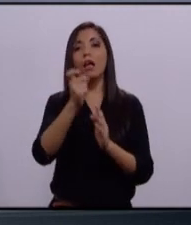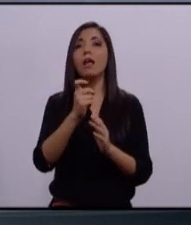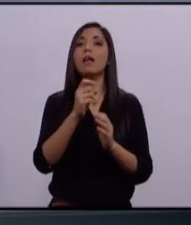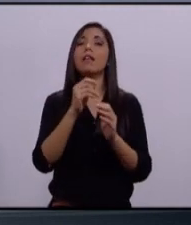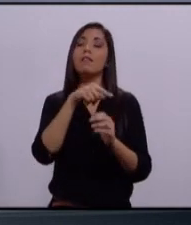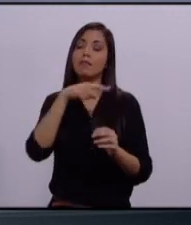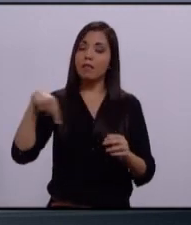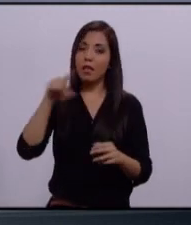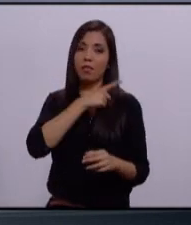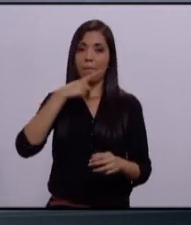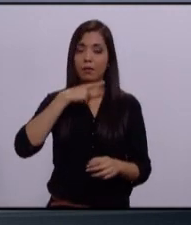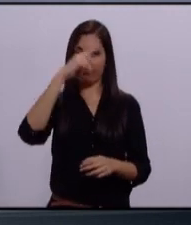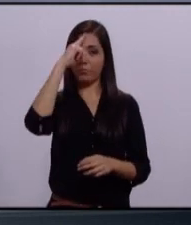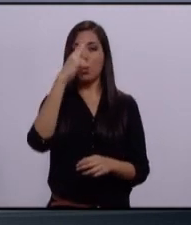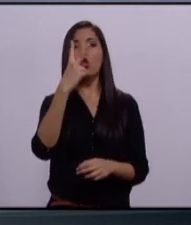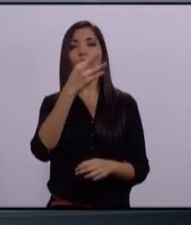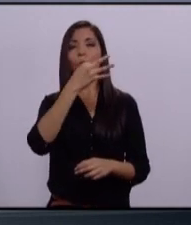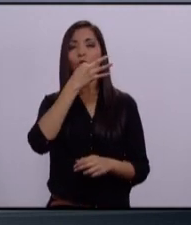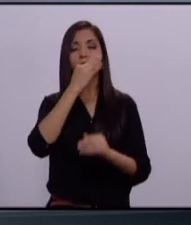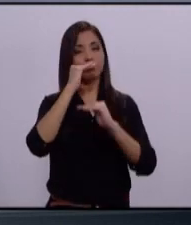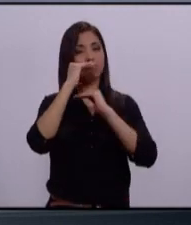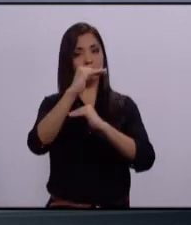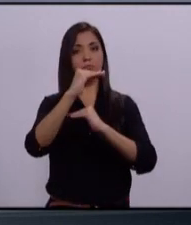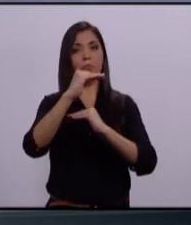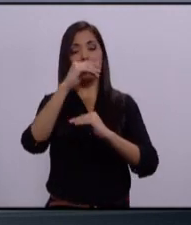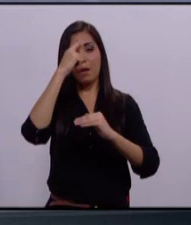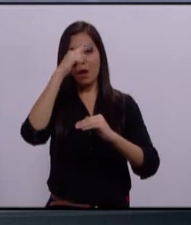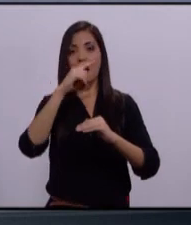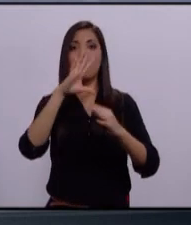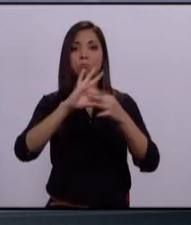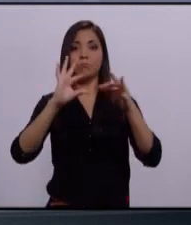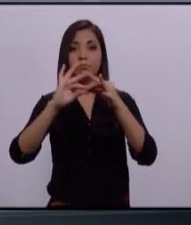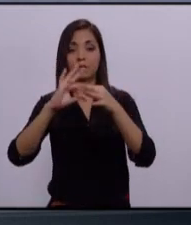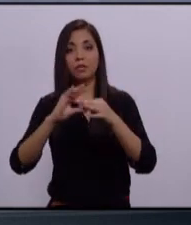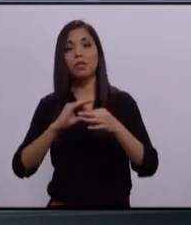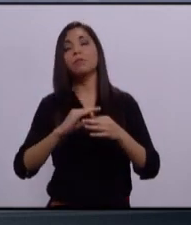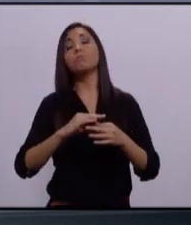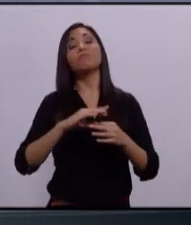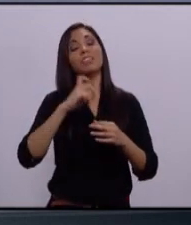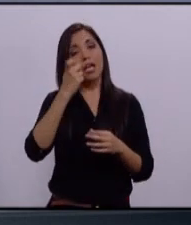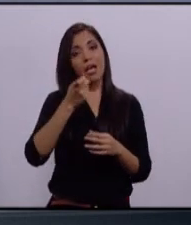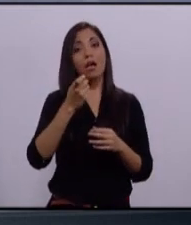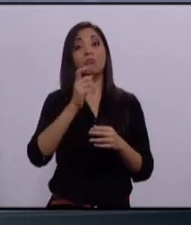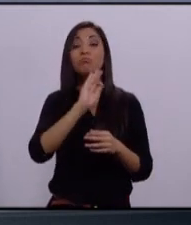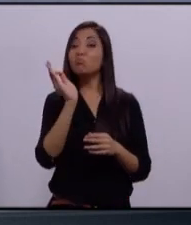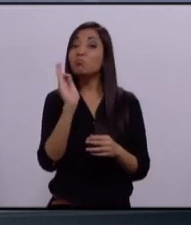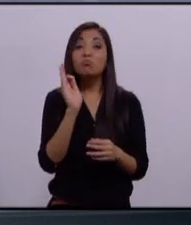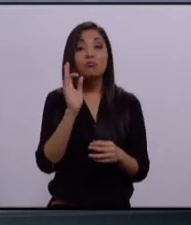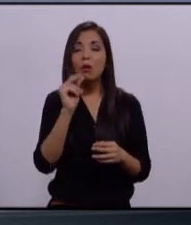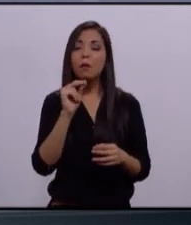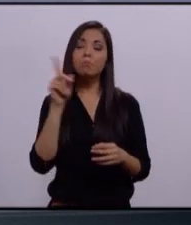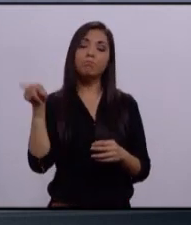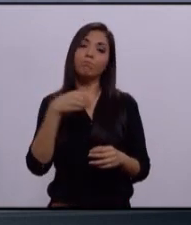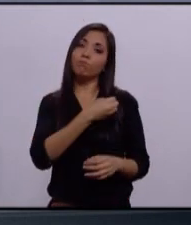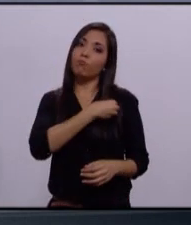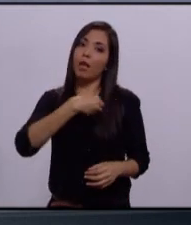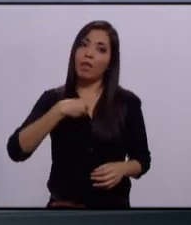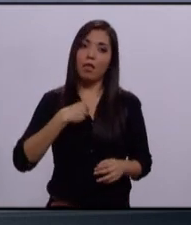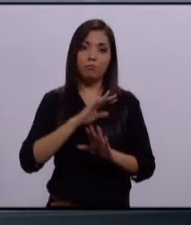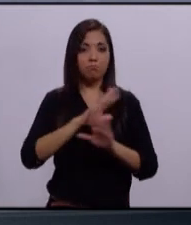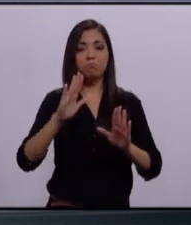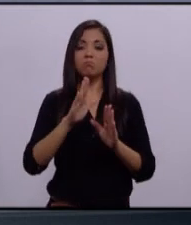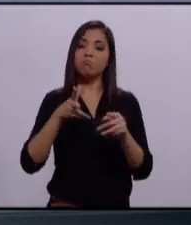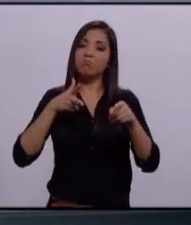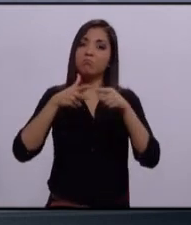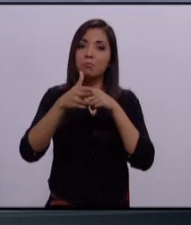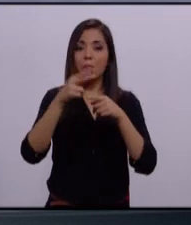dura cada una de las intervenciones. En caso de no hacerlo, estaremos obligados a apagar el micrófono y ceder el uso